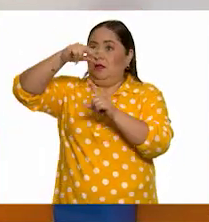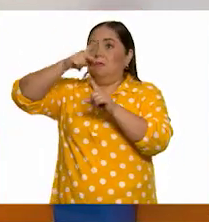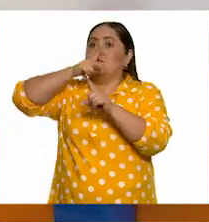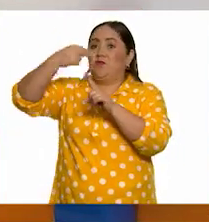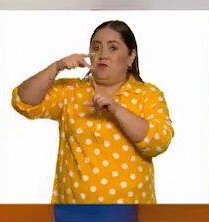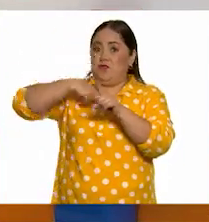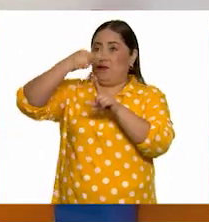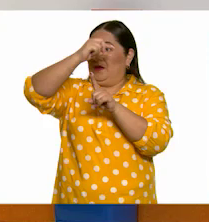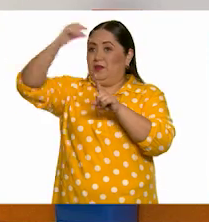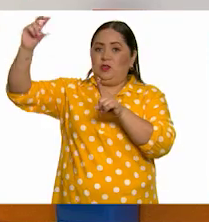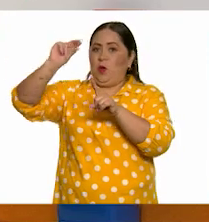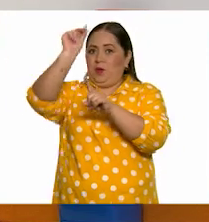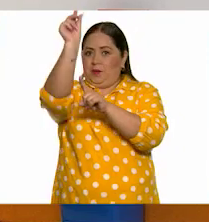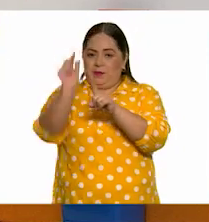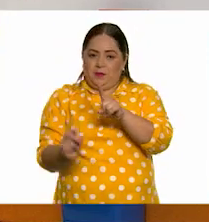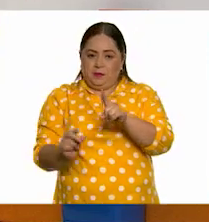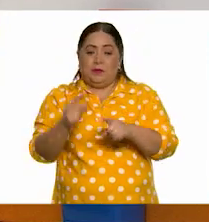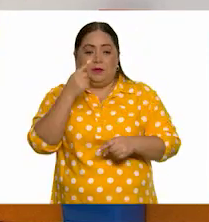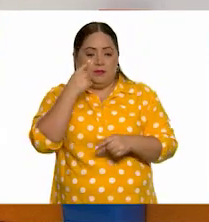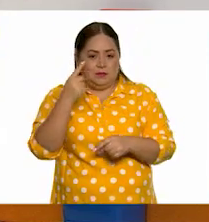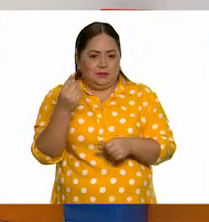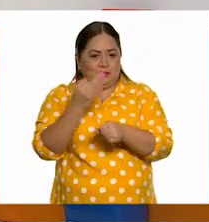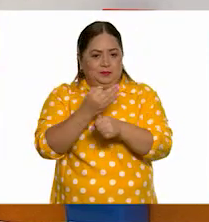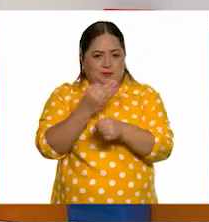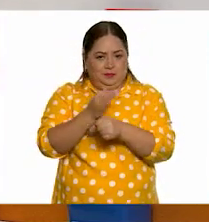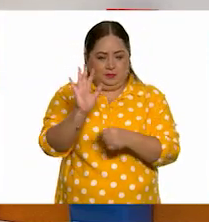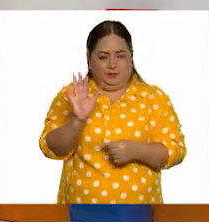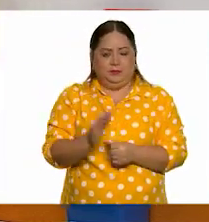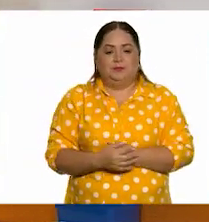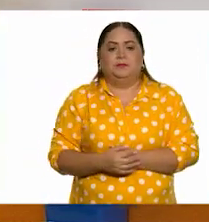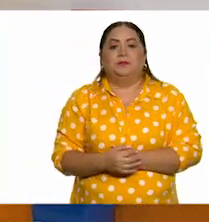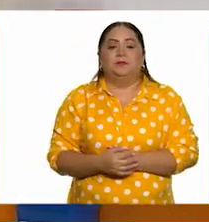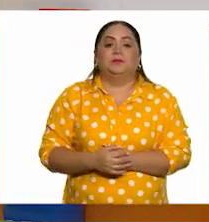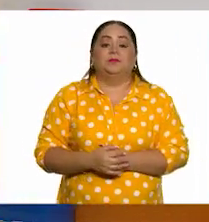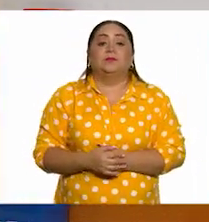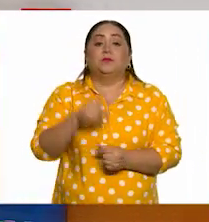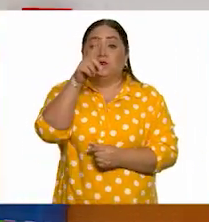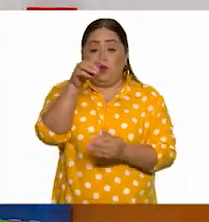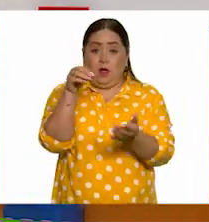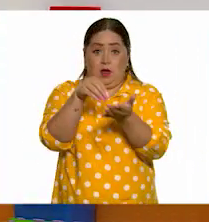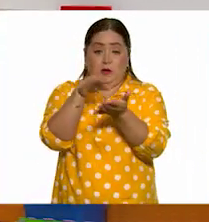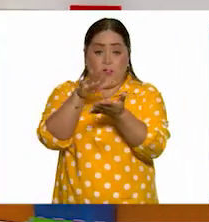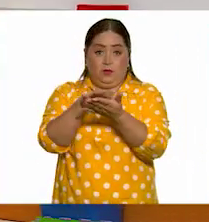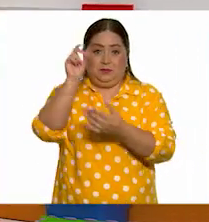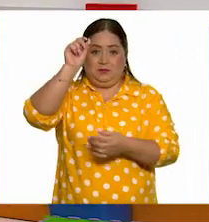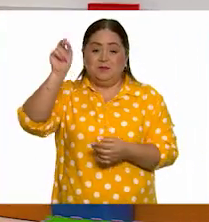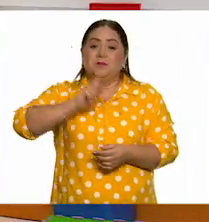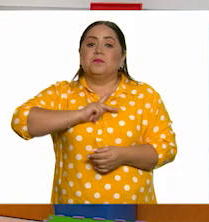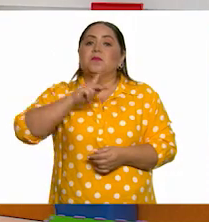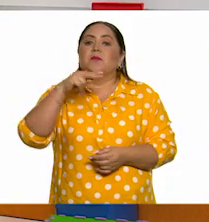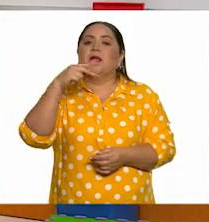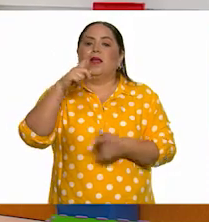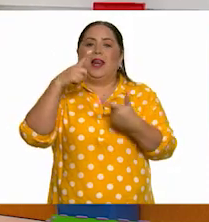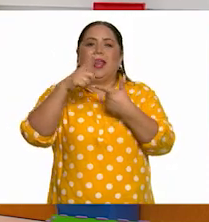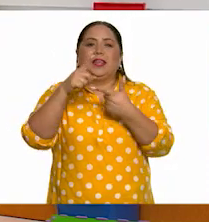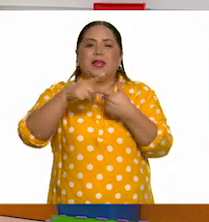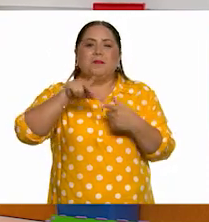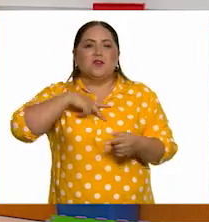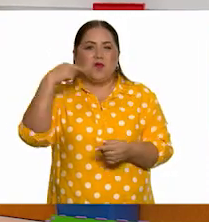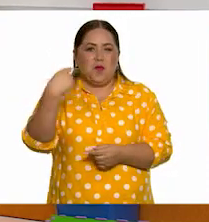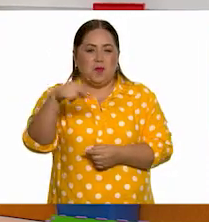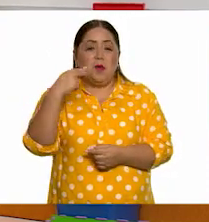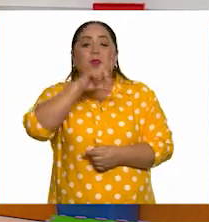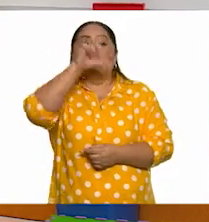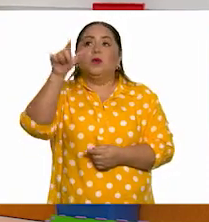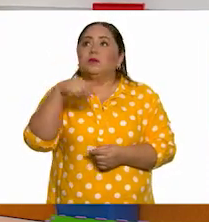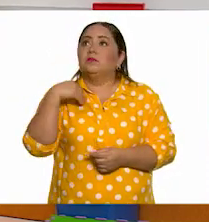vertical. Así es, vamos a empezar, espérame, vamos a decirles. Anoto las letras de mi nombre, y sobre cada letra